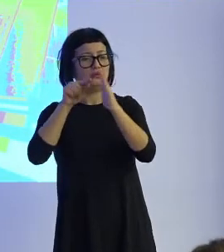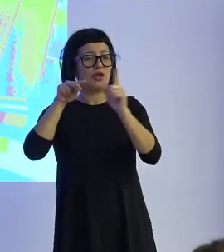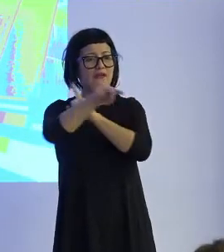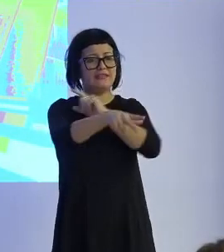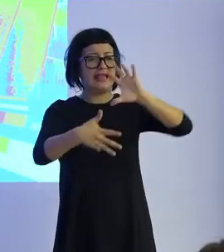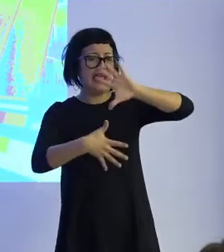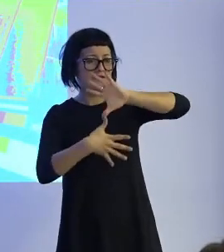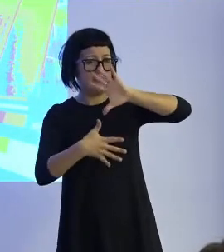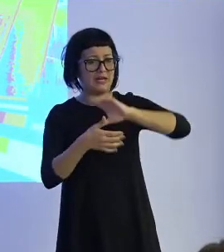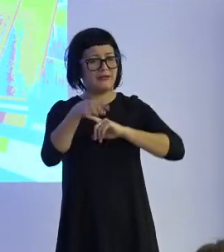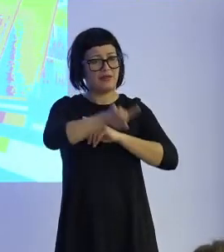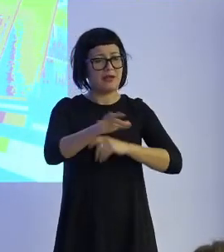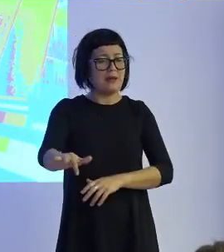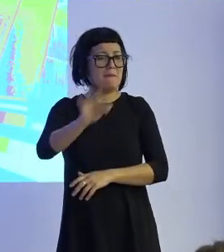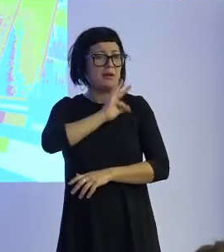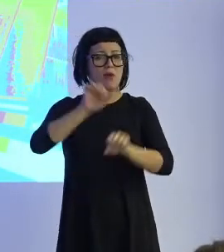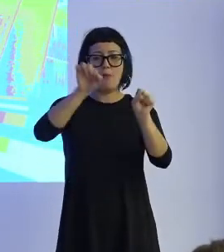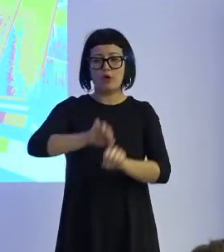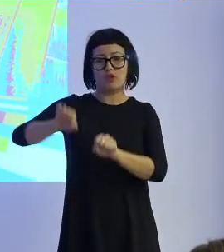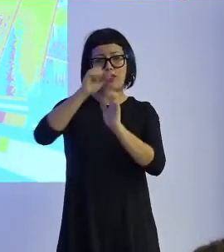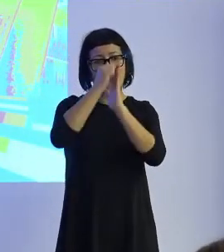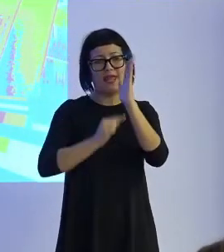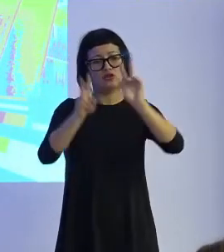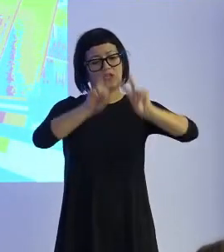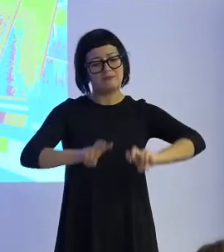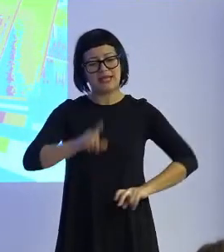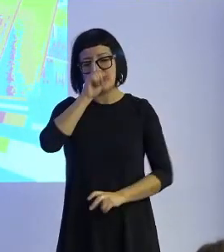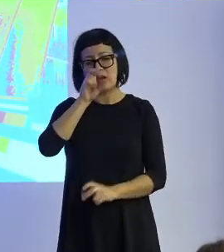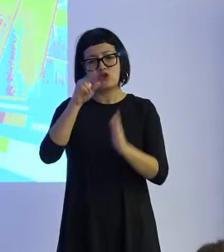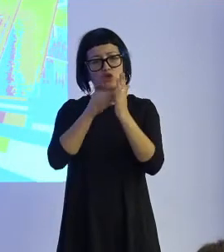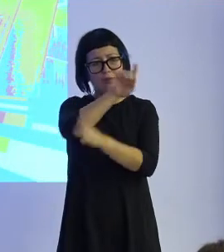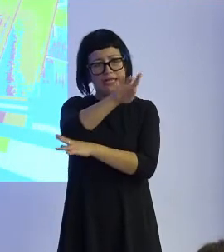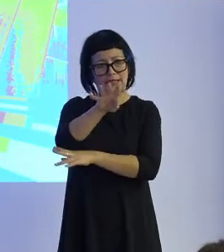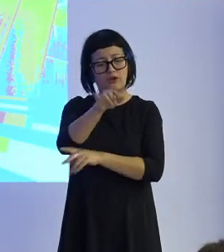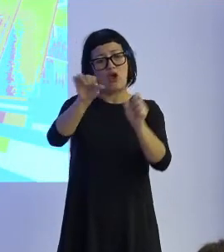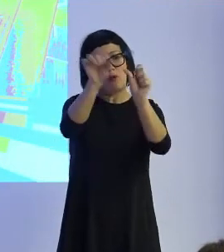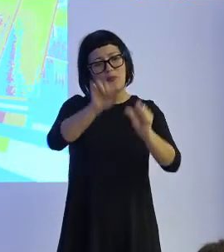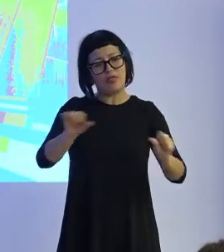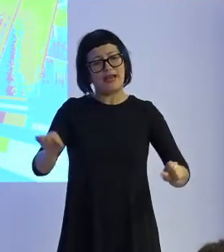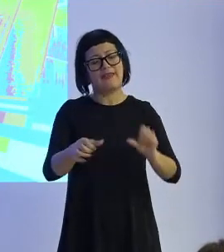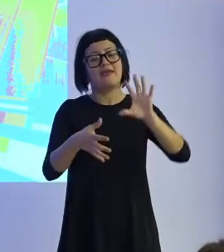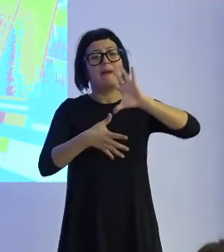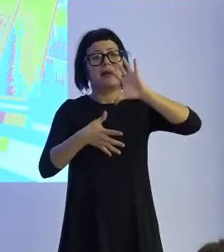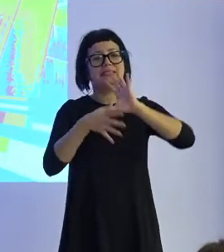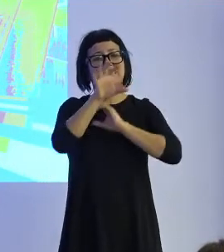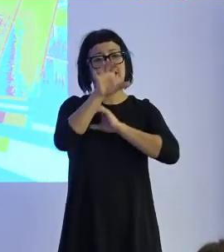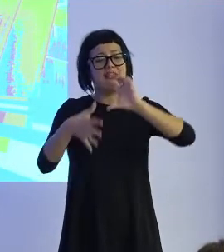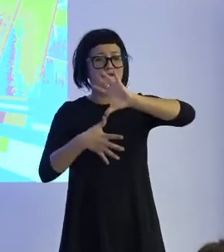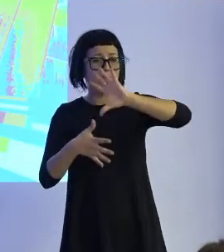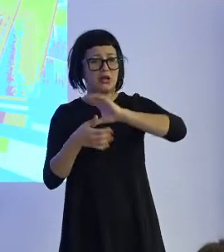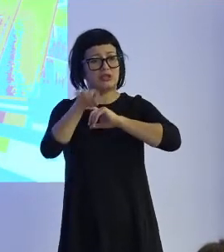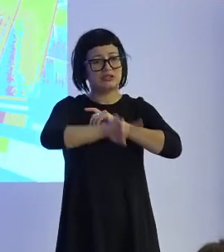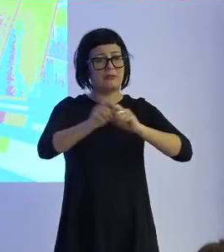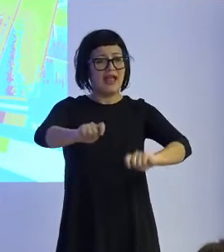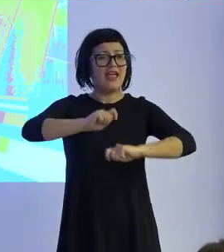ASEXI del Premio Protección de Datos de Investigación 2014, modalidad Países Iberoamericanos, otorgado por la Agencia